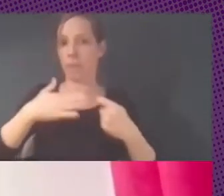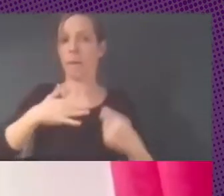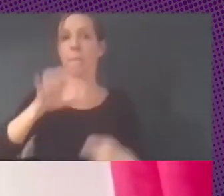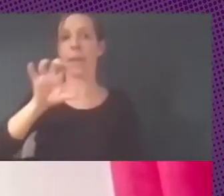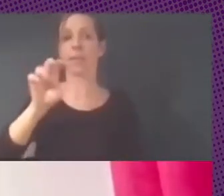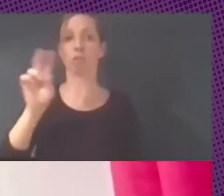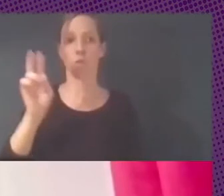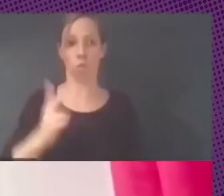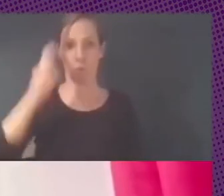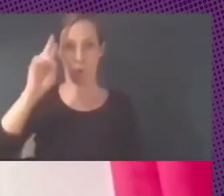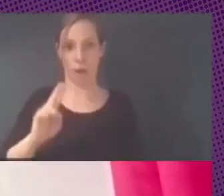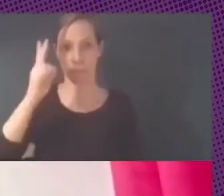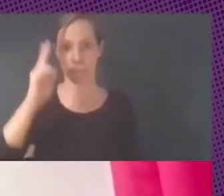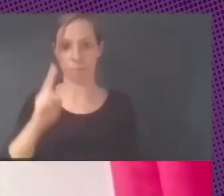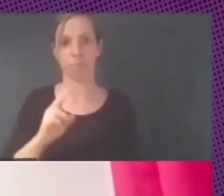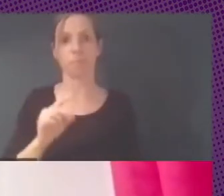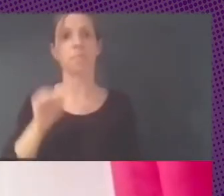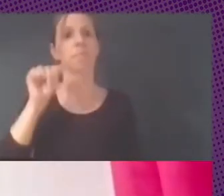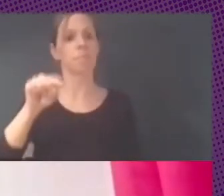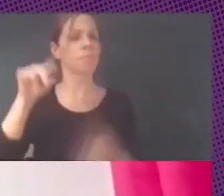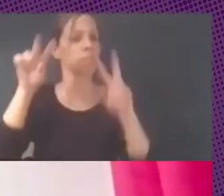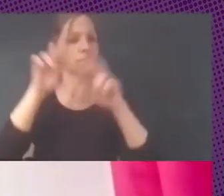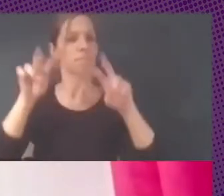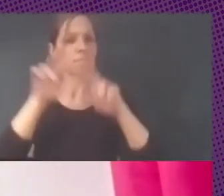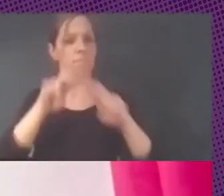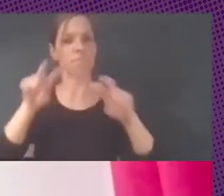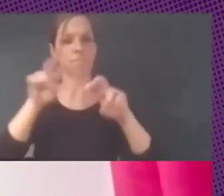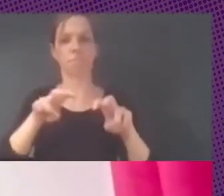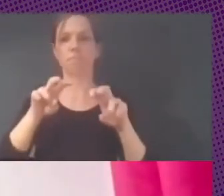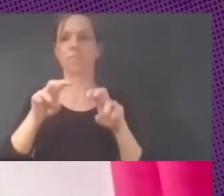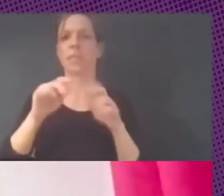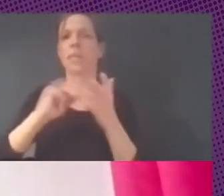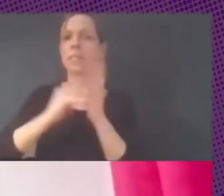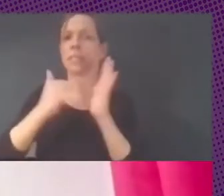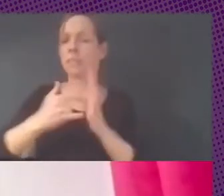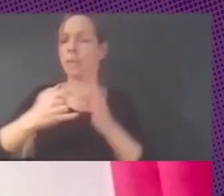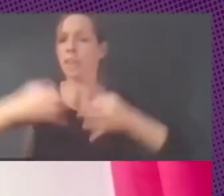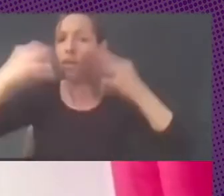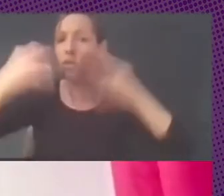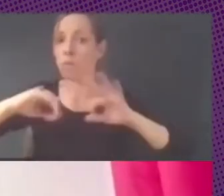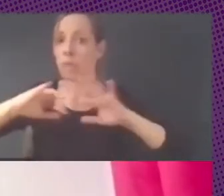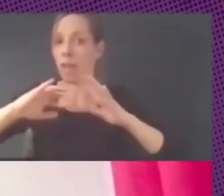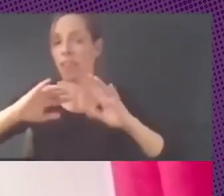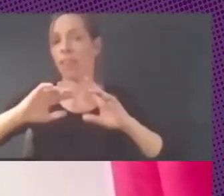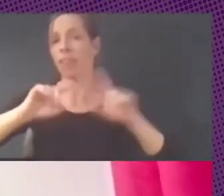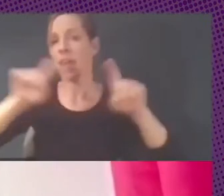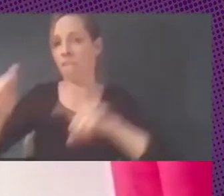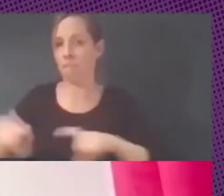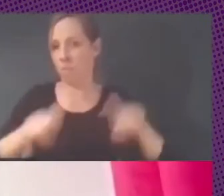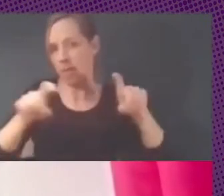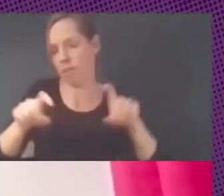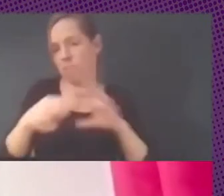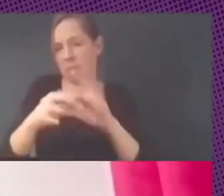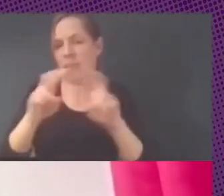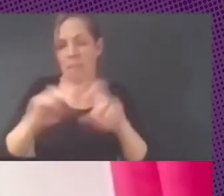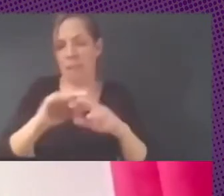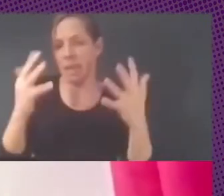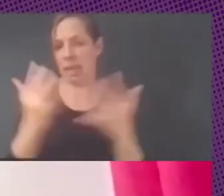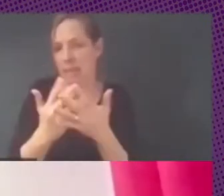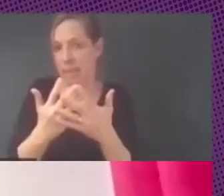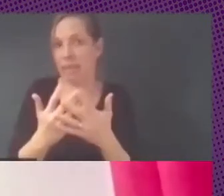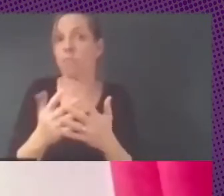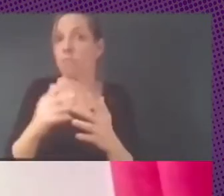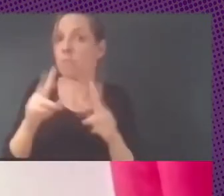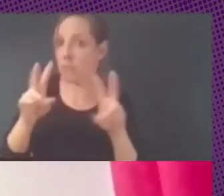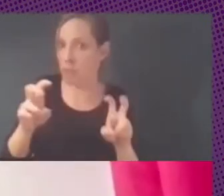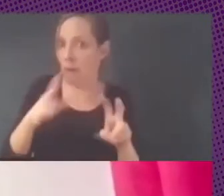Y ahí estuve investigando sobre usos de blockchain y sistemas de seguridad informáticos para el Internet de las Cosas, un tema de tanta actualidad.